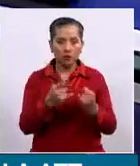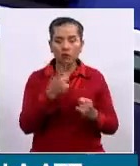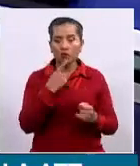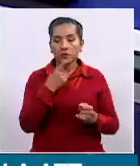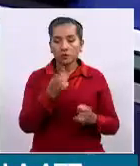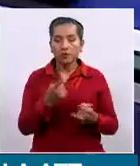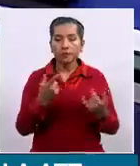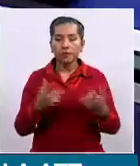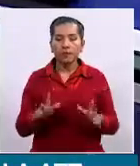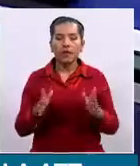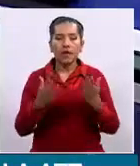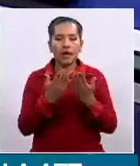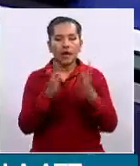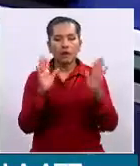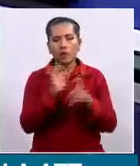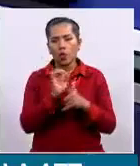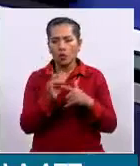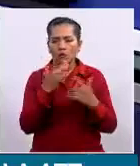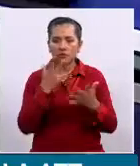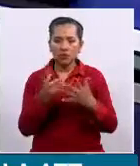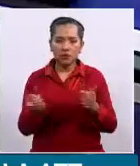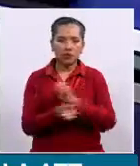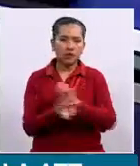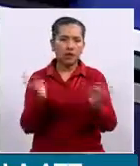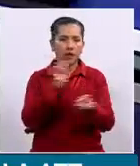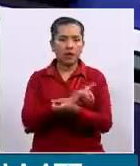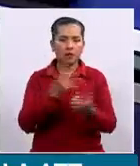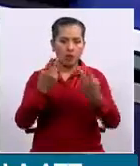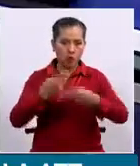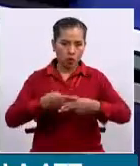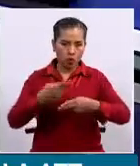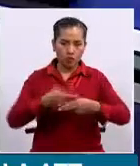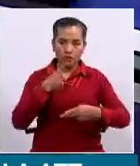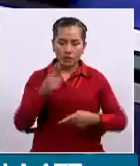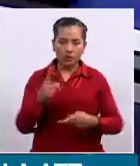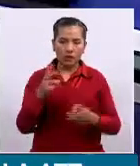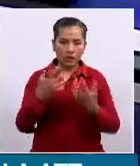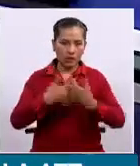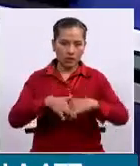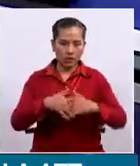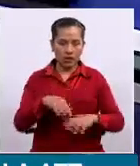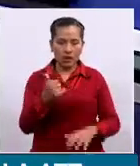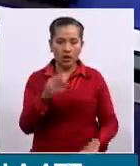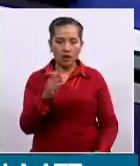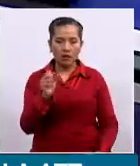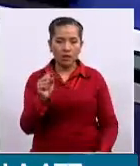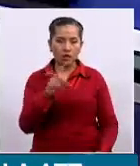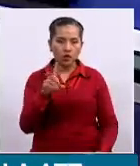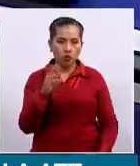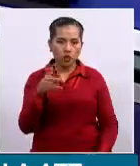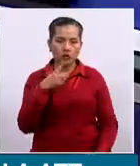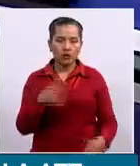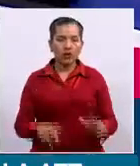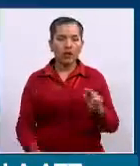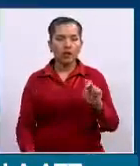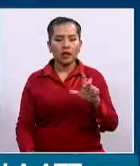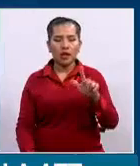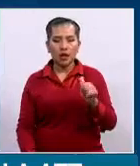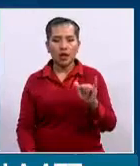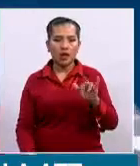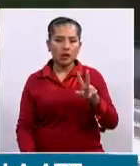abriendo o cambiando el nombre de la empresa Amazonas a la nueva empresa Nela Airlines Bolivia.